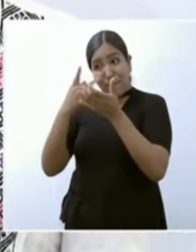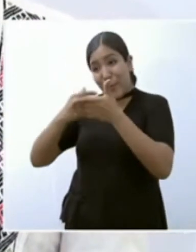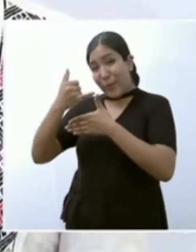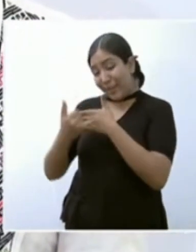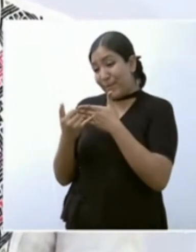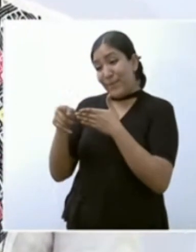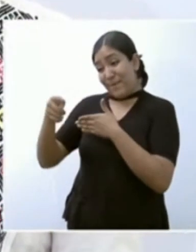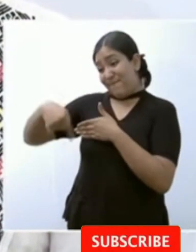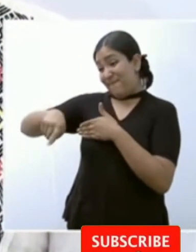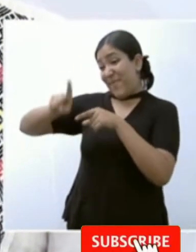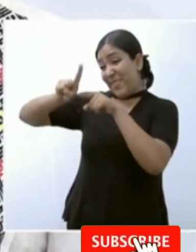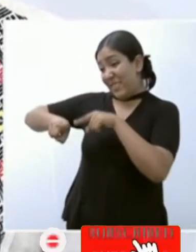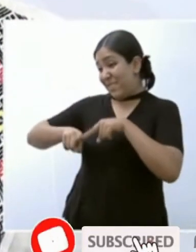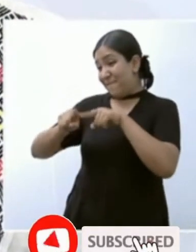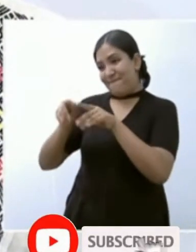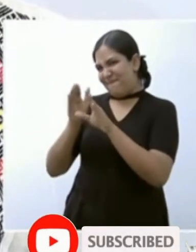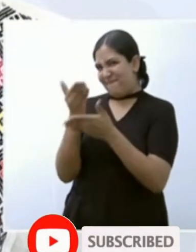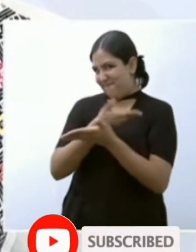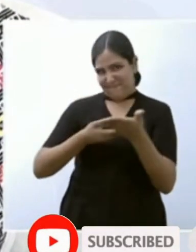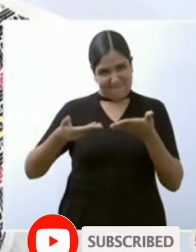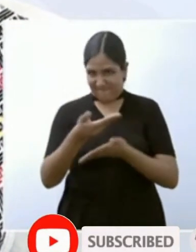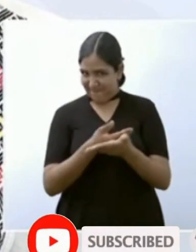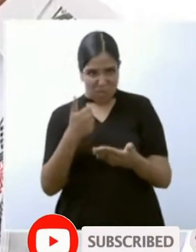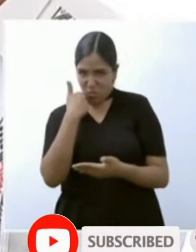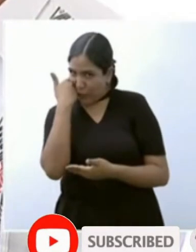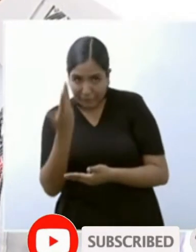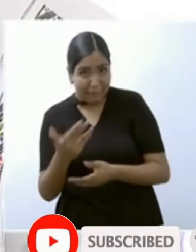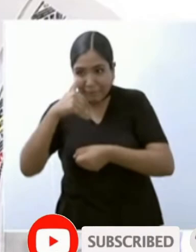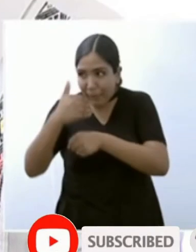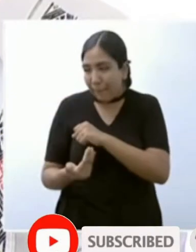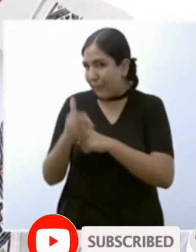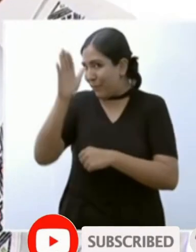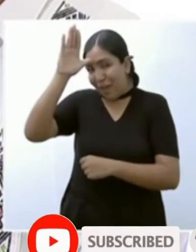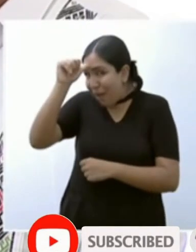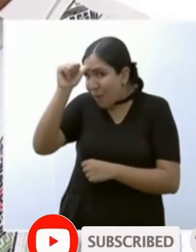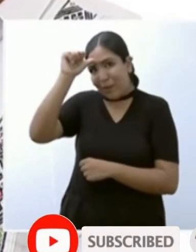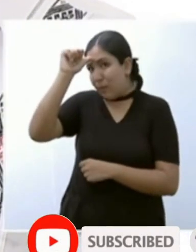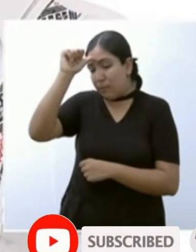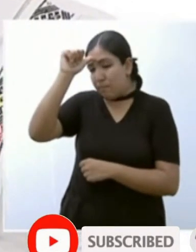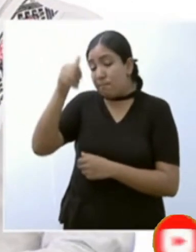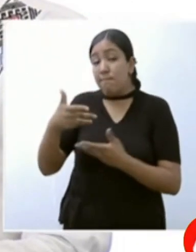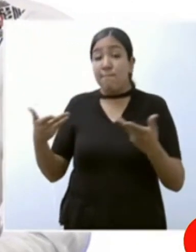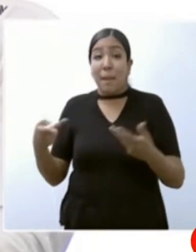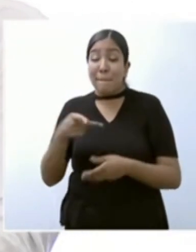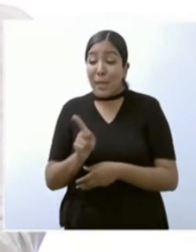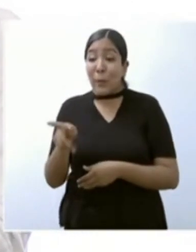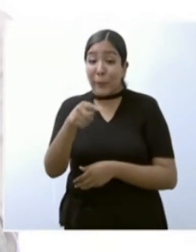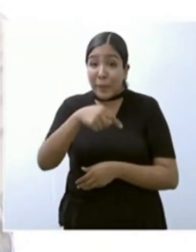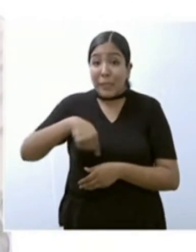pero era justo necesario indispensable